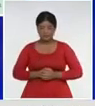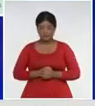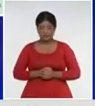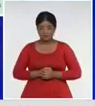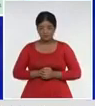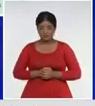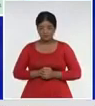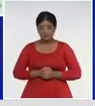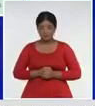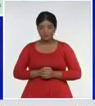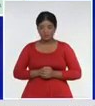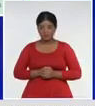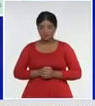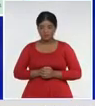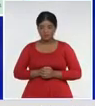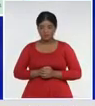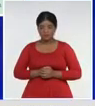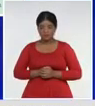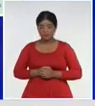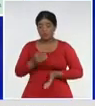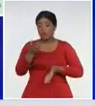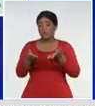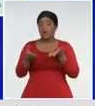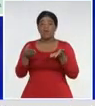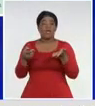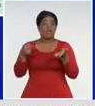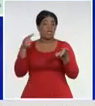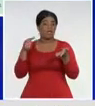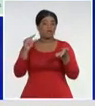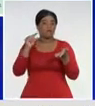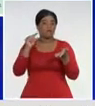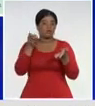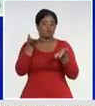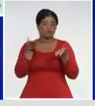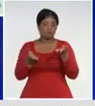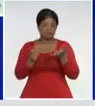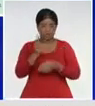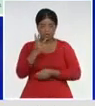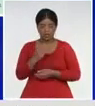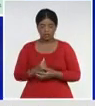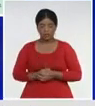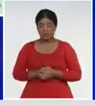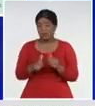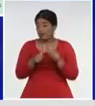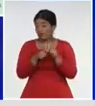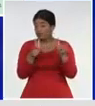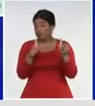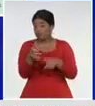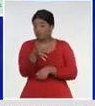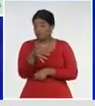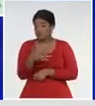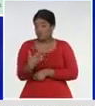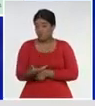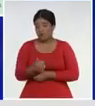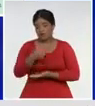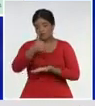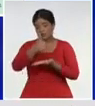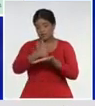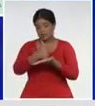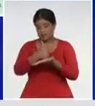3 menos, que la jornada anterior, y, el mayor número, en el municipio, Cabecera,